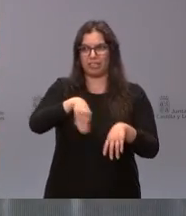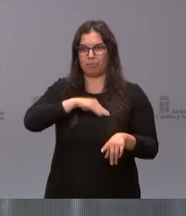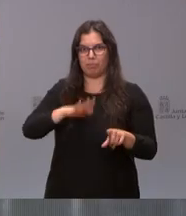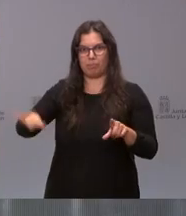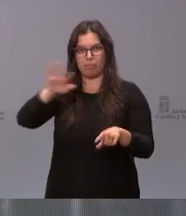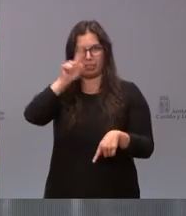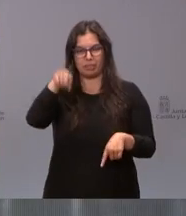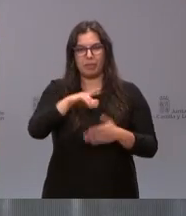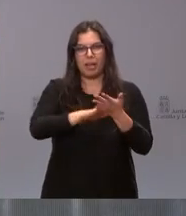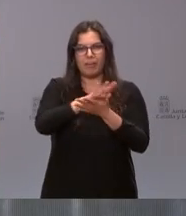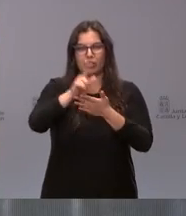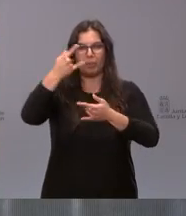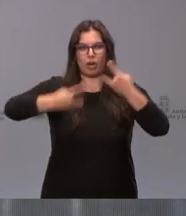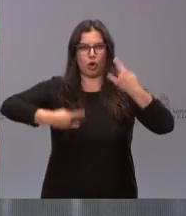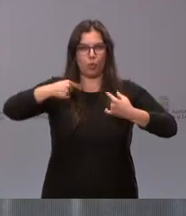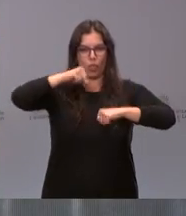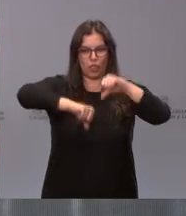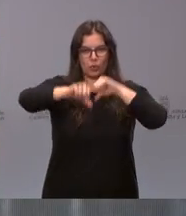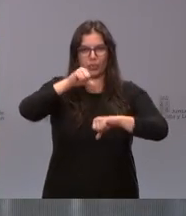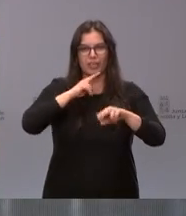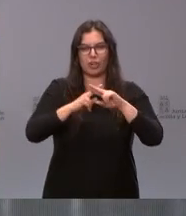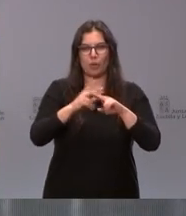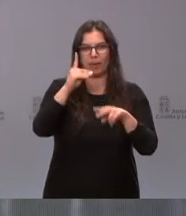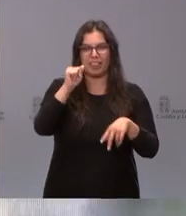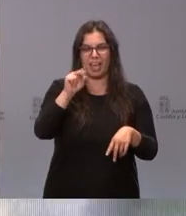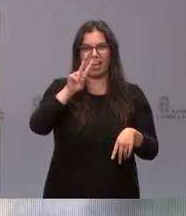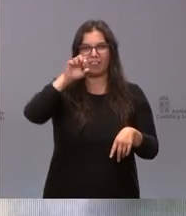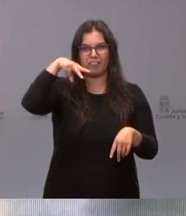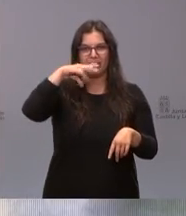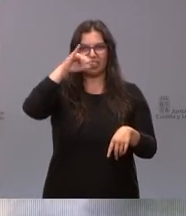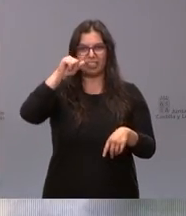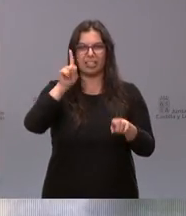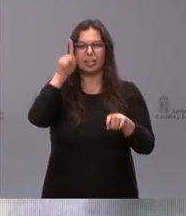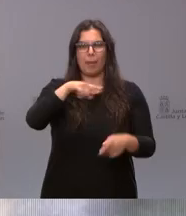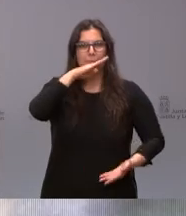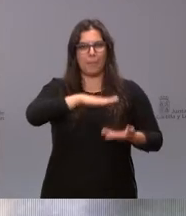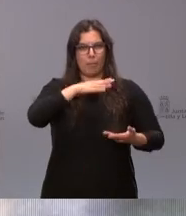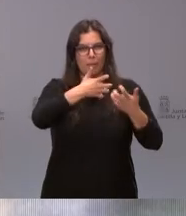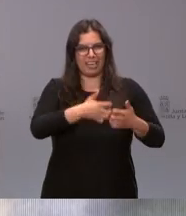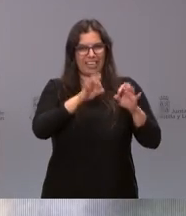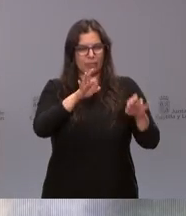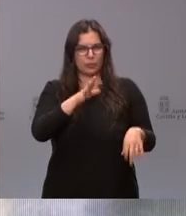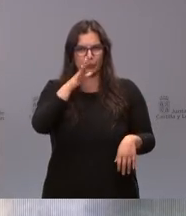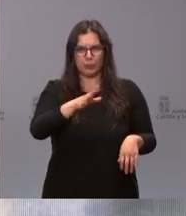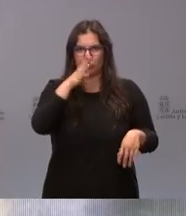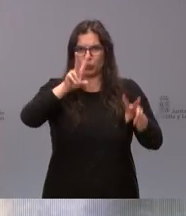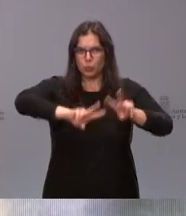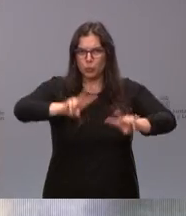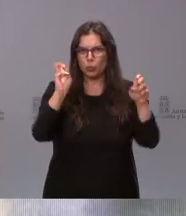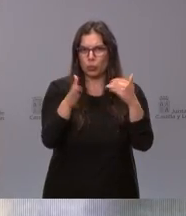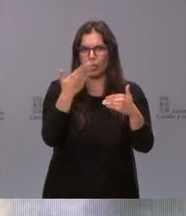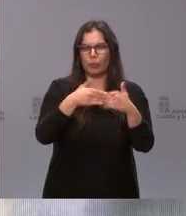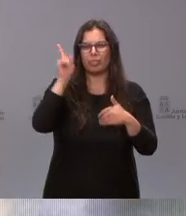hablado también del robot de cirugía Da Vinci mamógrafos de última generación también aparatos